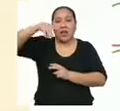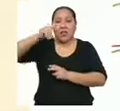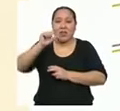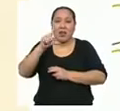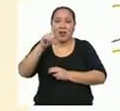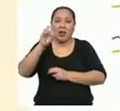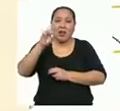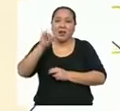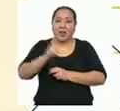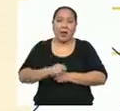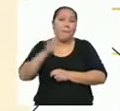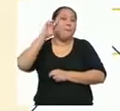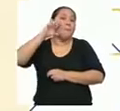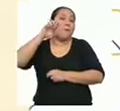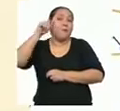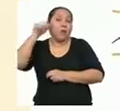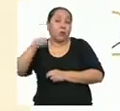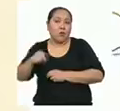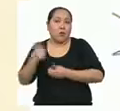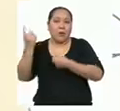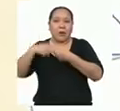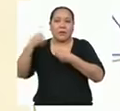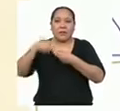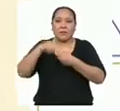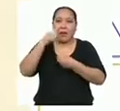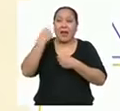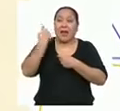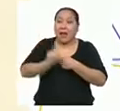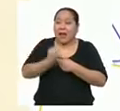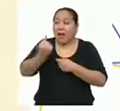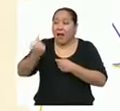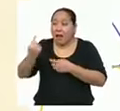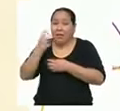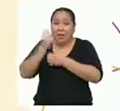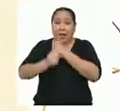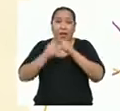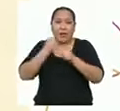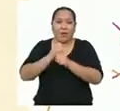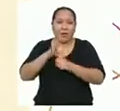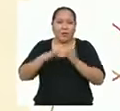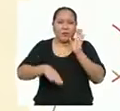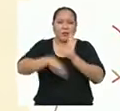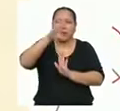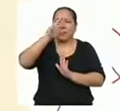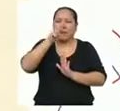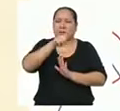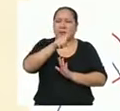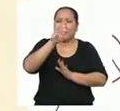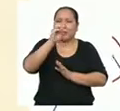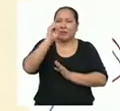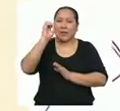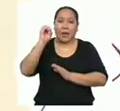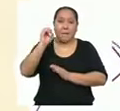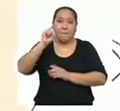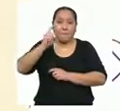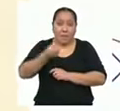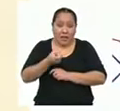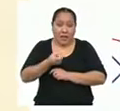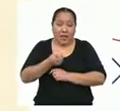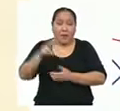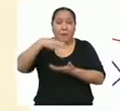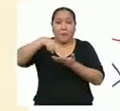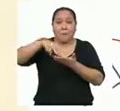Puno, en la cual participan anualmente cerca de 100.000 danzantes. Nos preguntamos